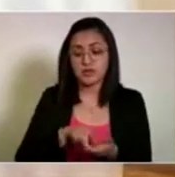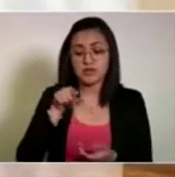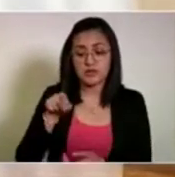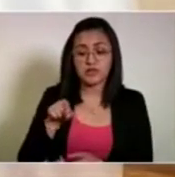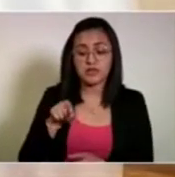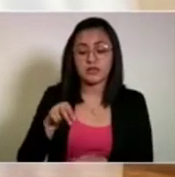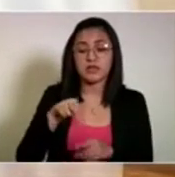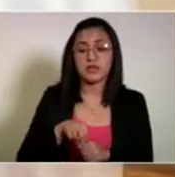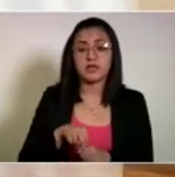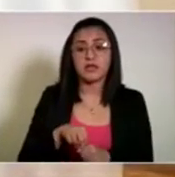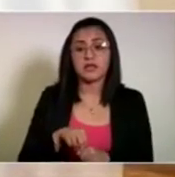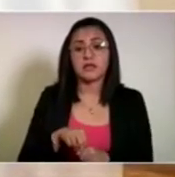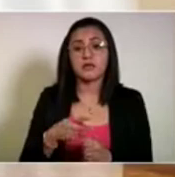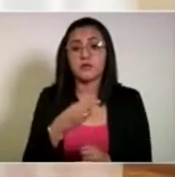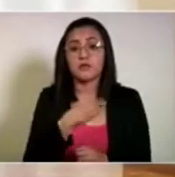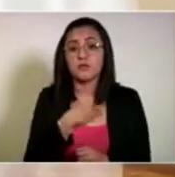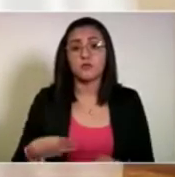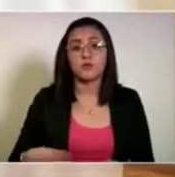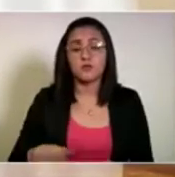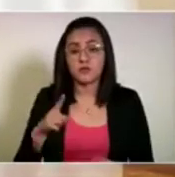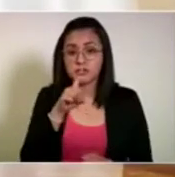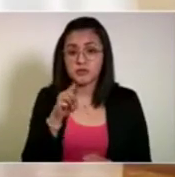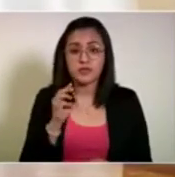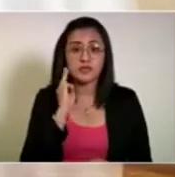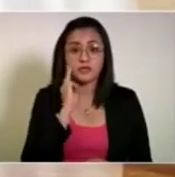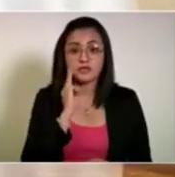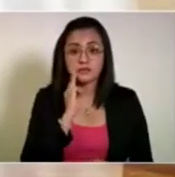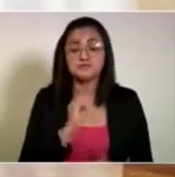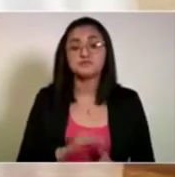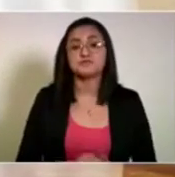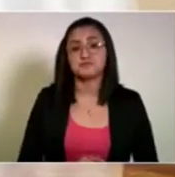en el municipio de Zacatlán.